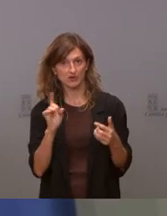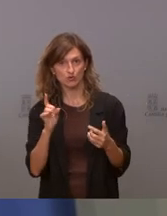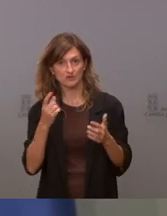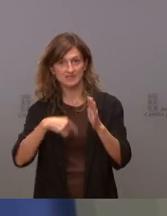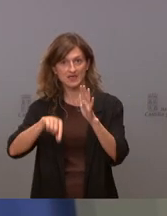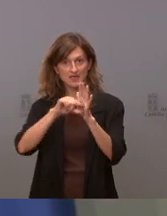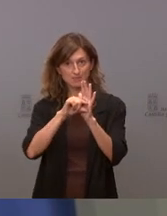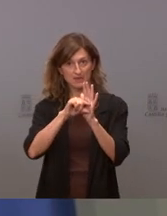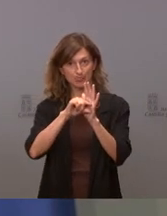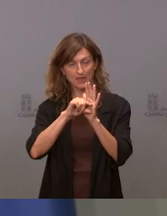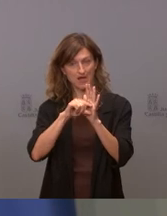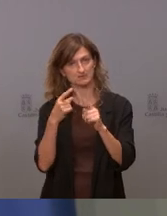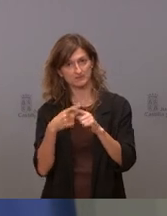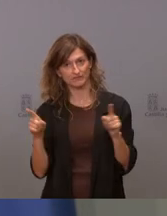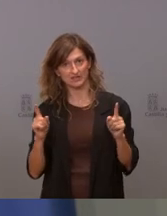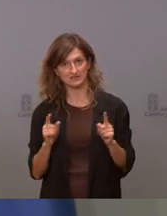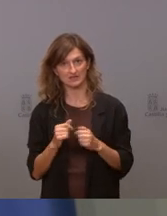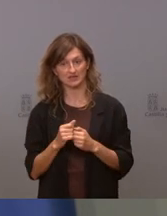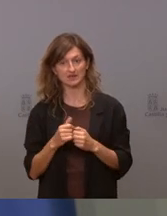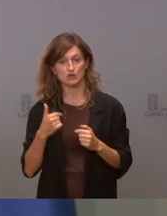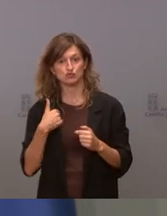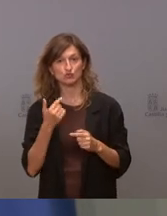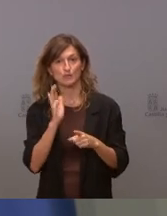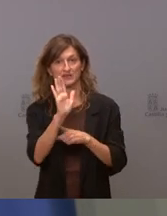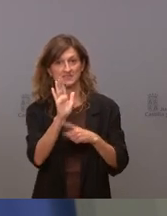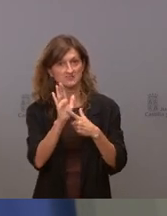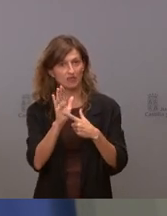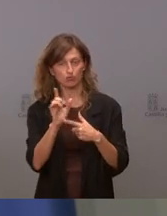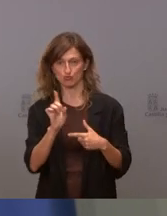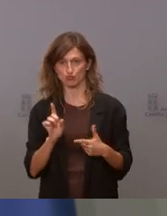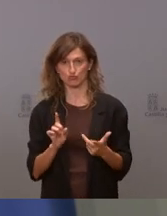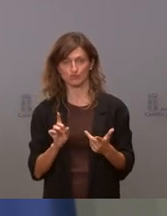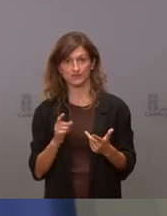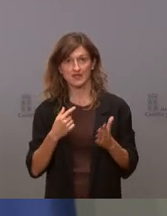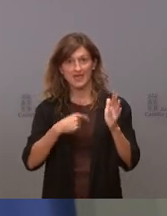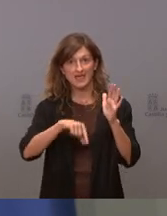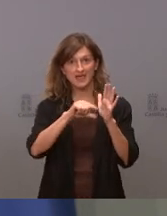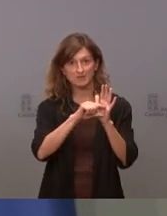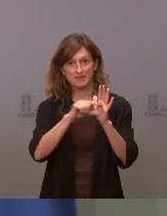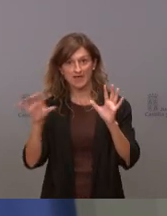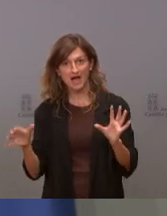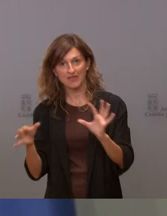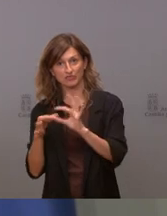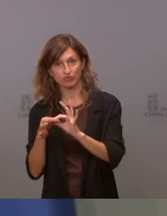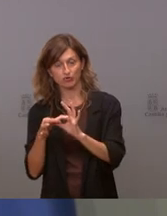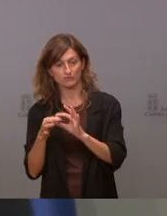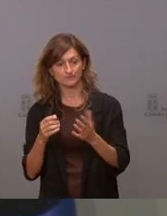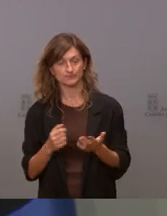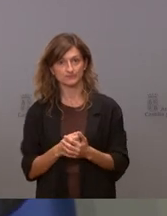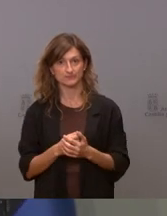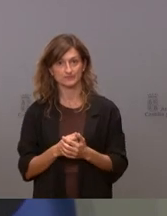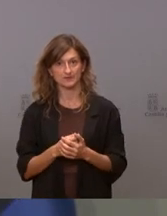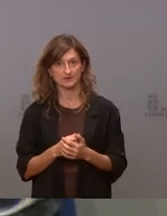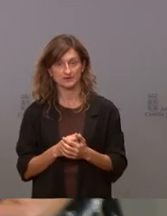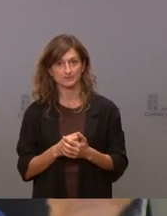de adicción. Es decir, nosotros no hemos presentado eso, nosotros hemos presentado una enmienda de adicción, por tanto, cuando se presenta una enmienda de